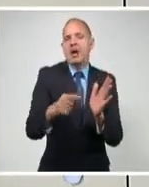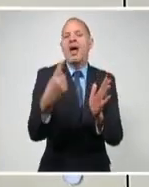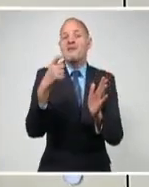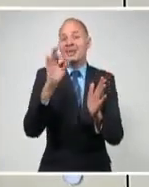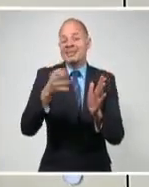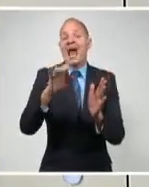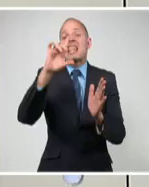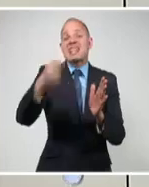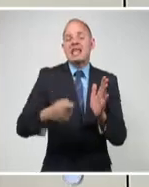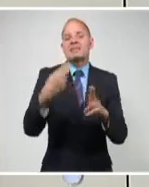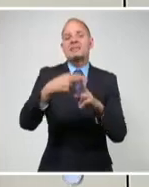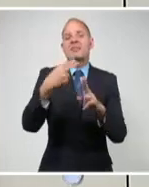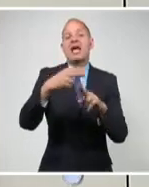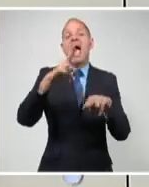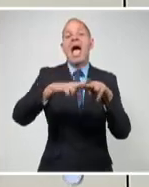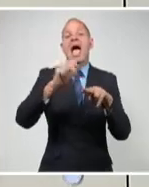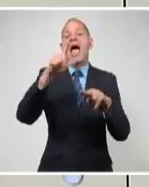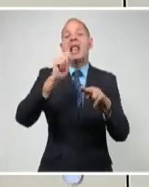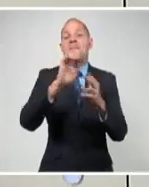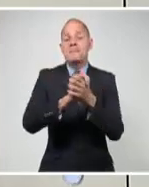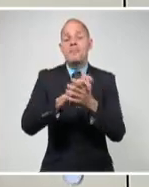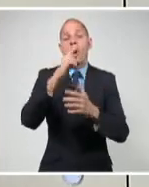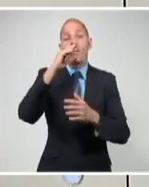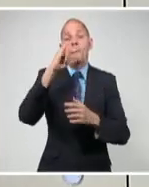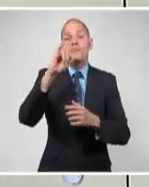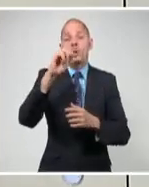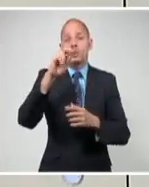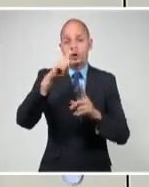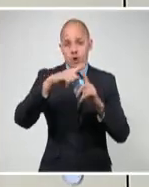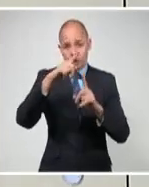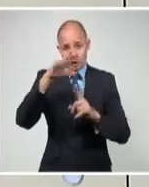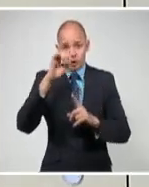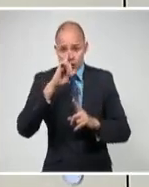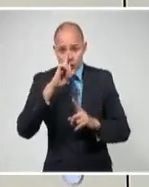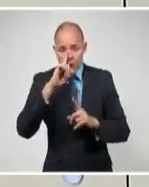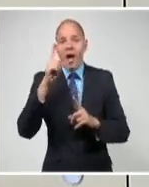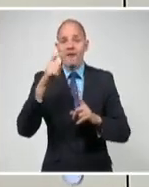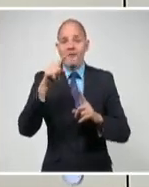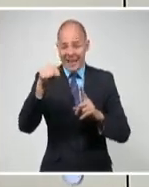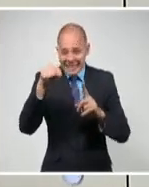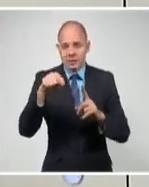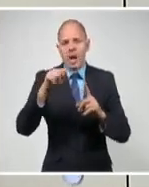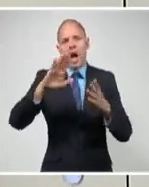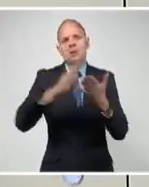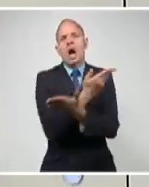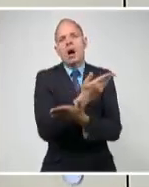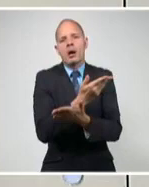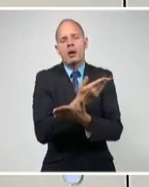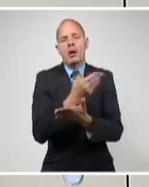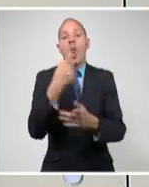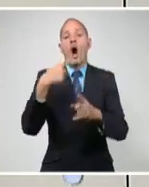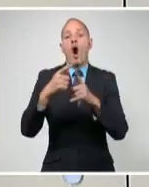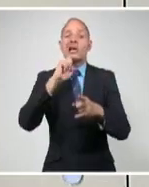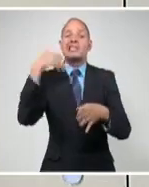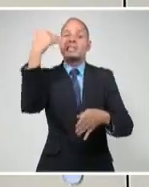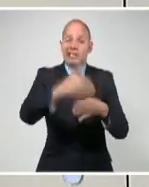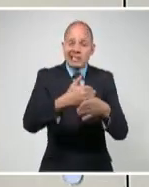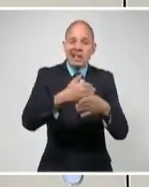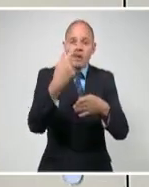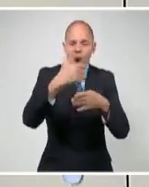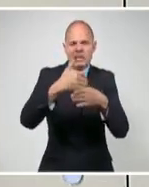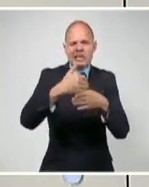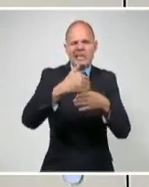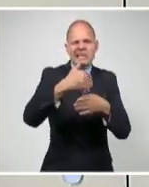como venían haciendo los que antecedieron a Trump, y trabajar de frente y con fuerza para levantar el bloqueo hasta donde pueda hacerlo.